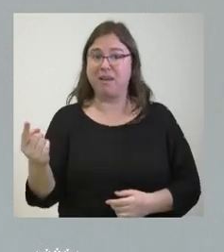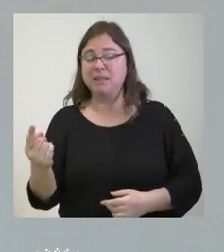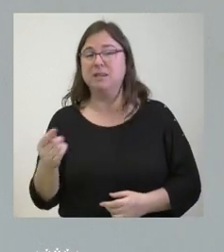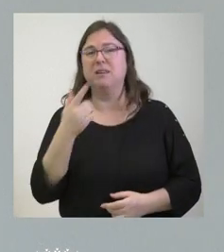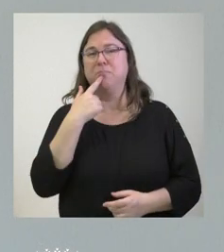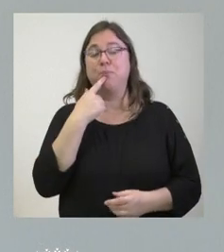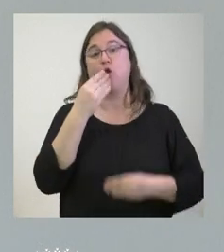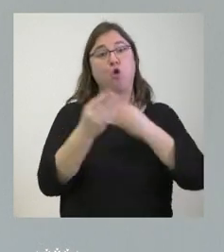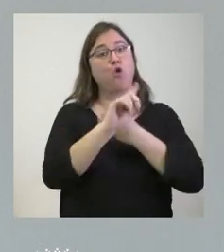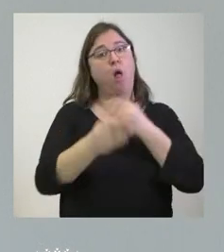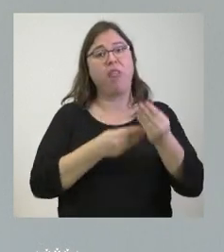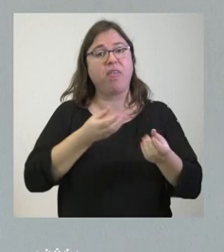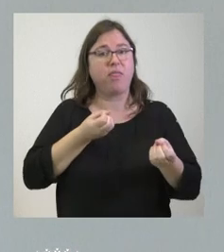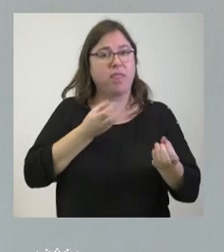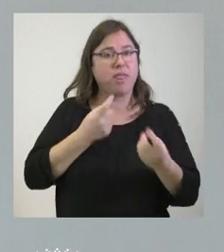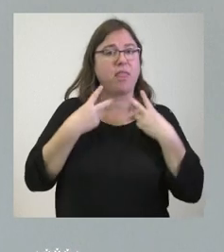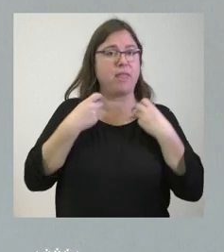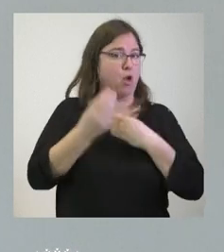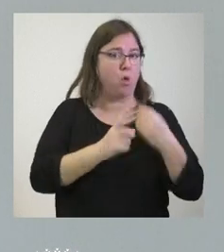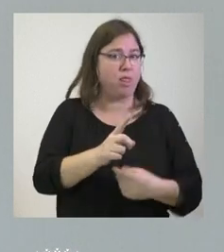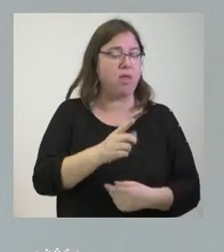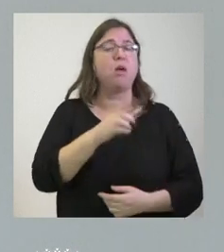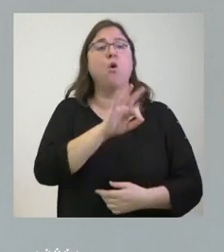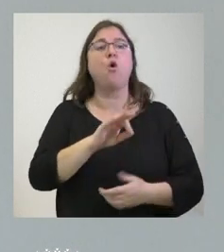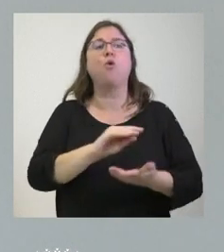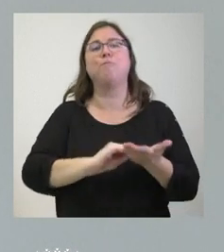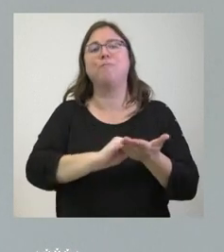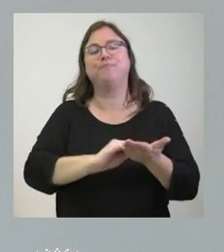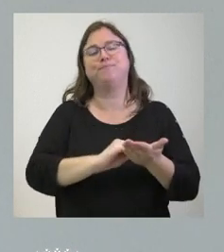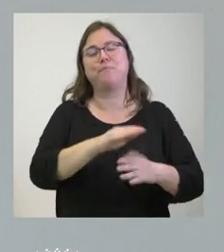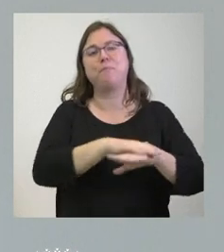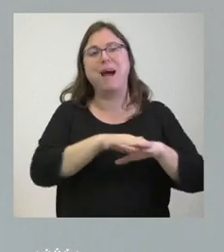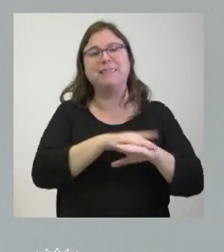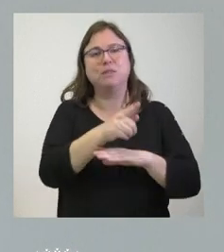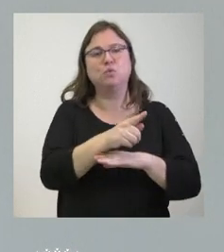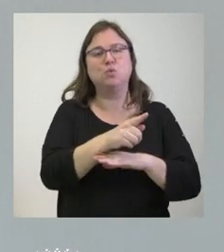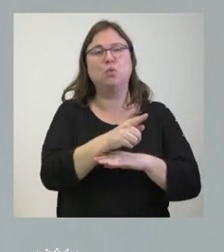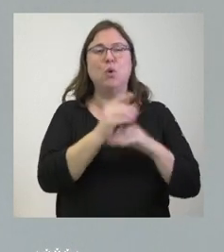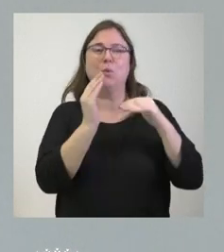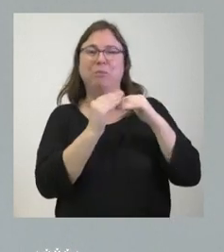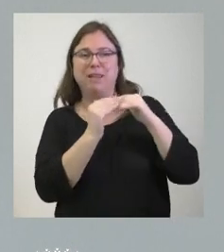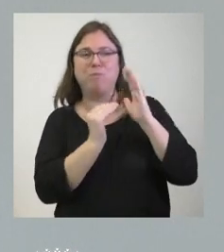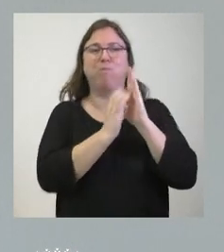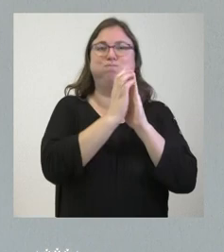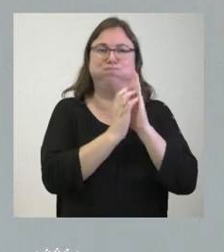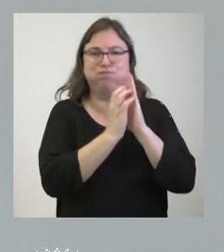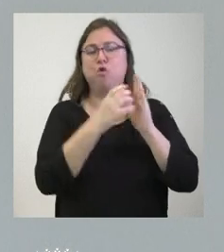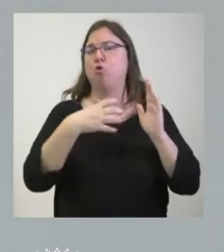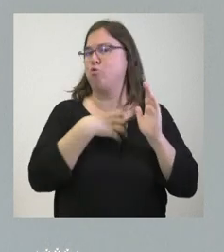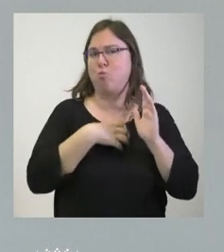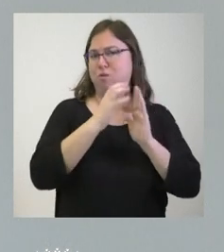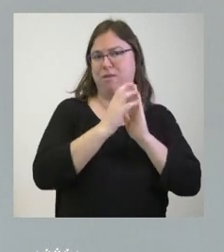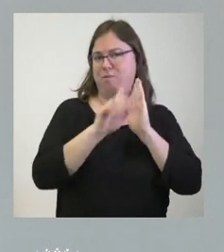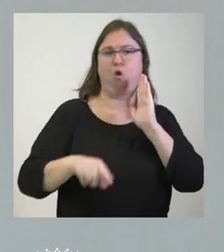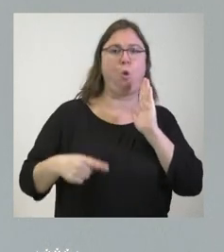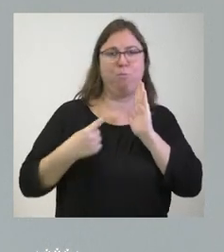por no presentar la legación de la renta o bien porque su base imponible o cuota imponible no llega al nivel que podría aplicar íntegramente